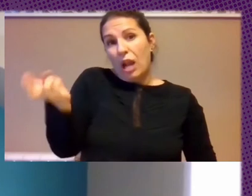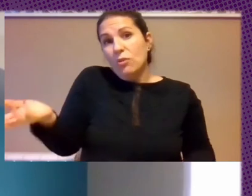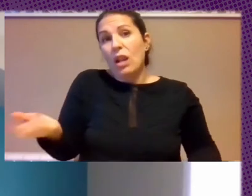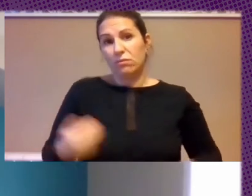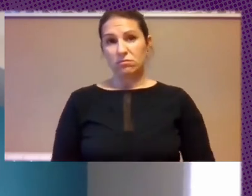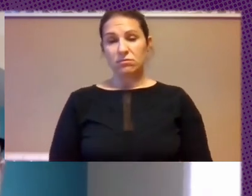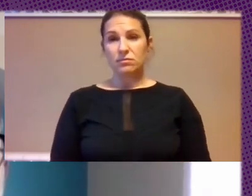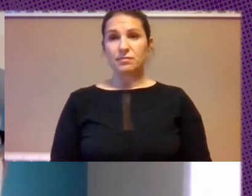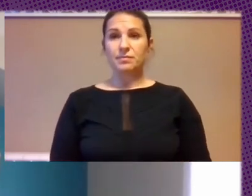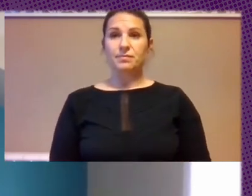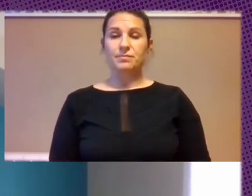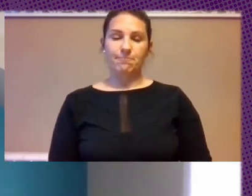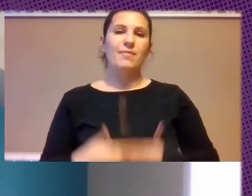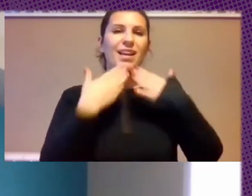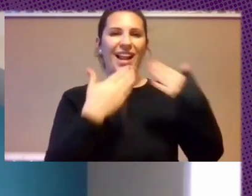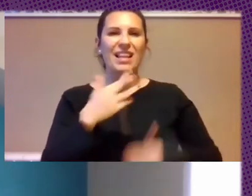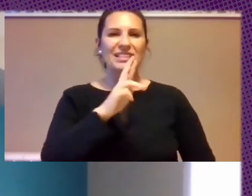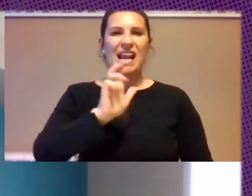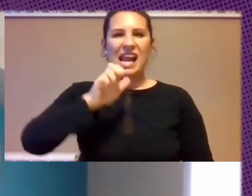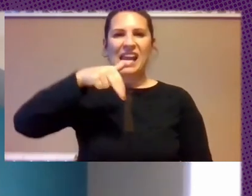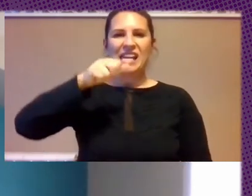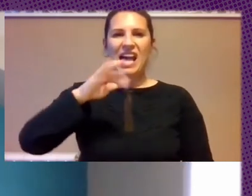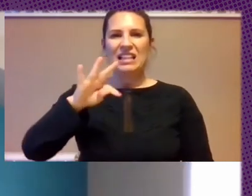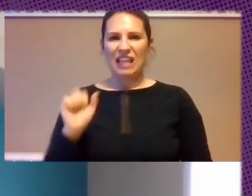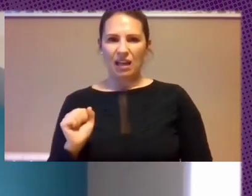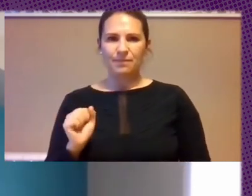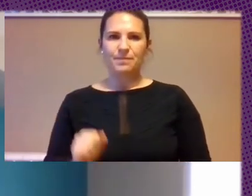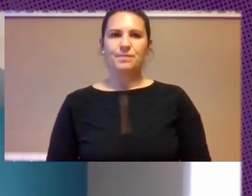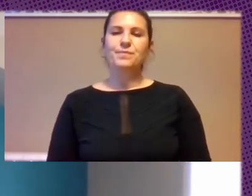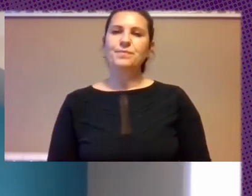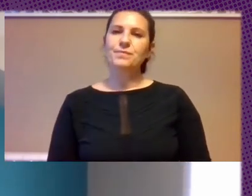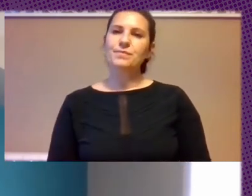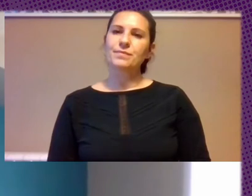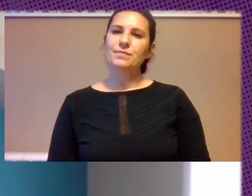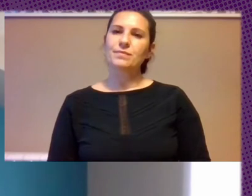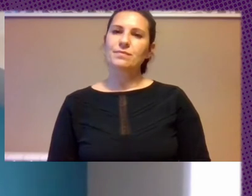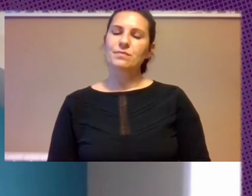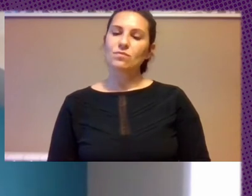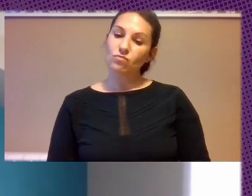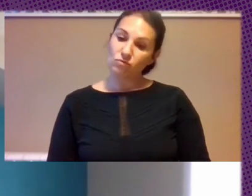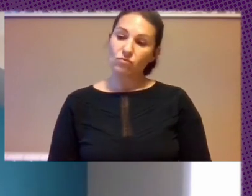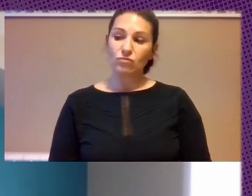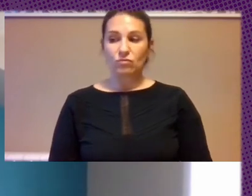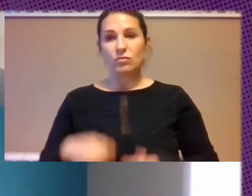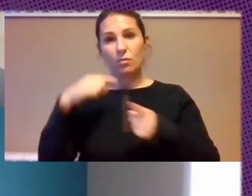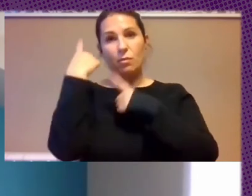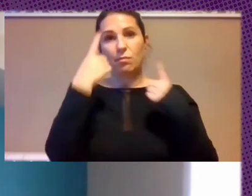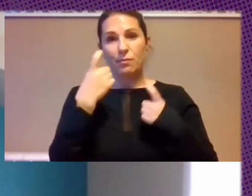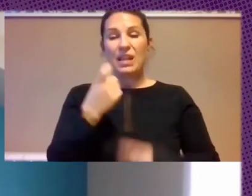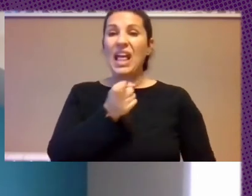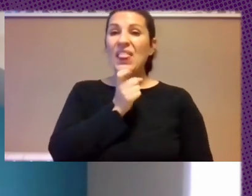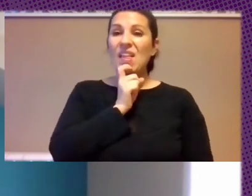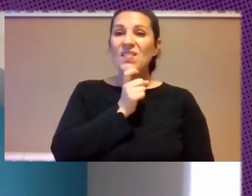Sí Gracias Renata Este Pues Es Una Pregunta Difícil Y Profunda